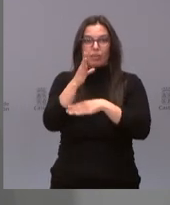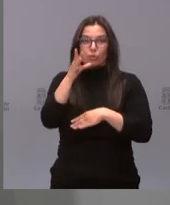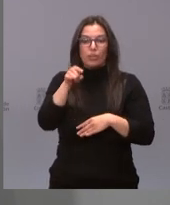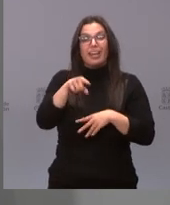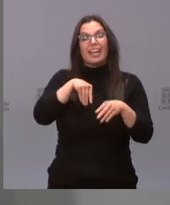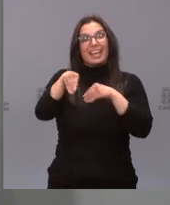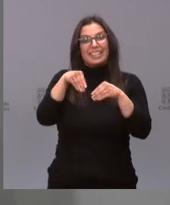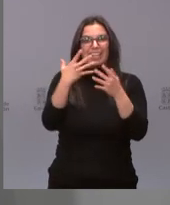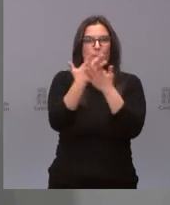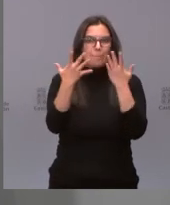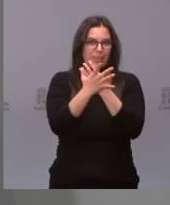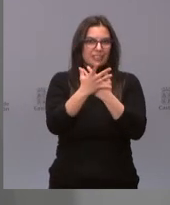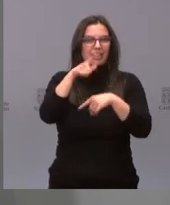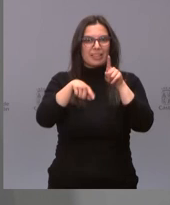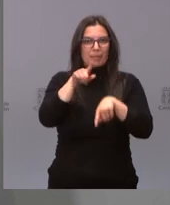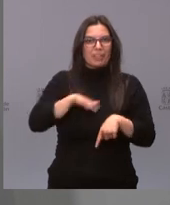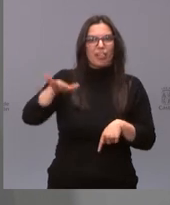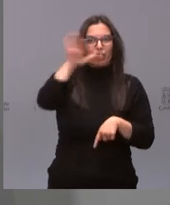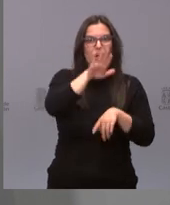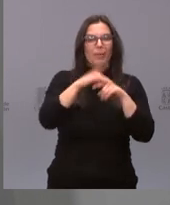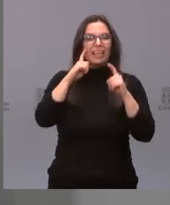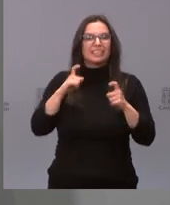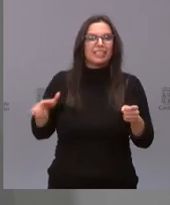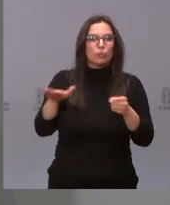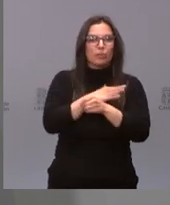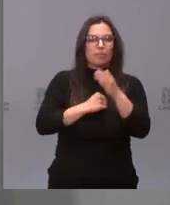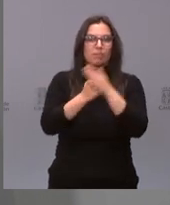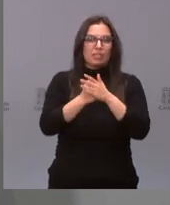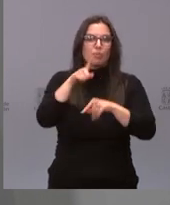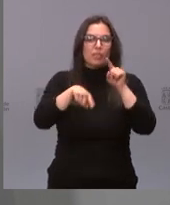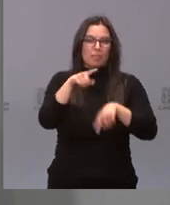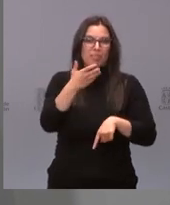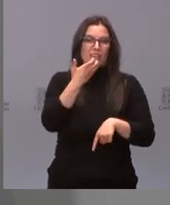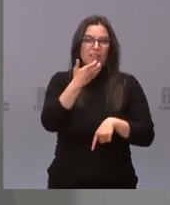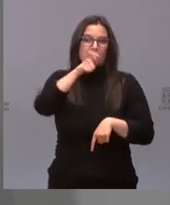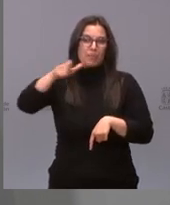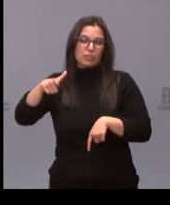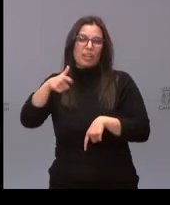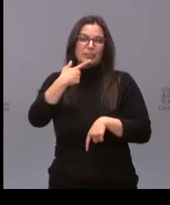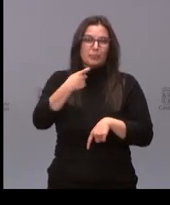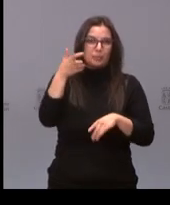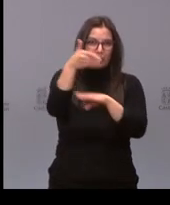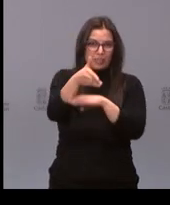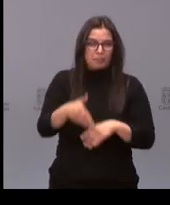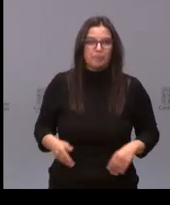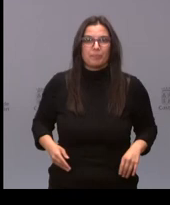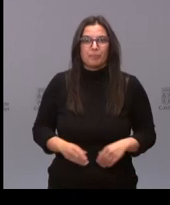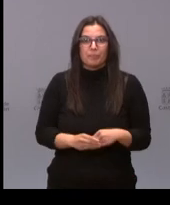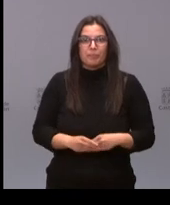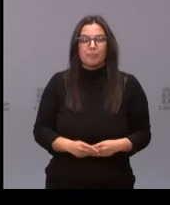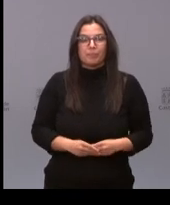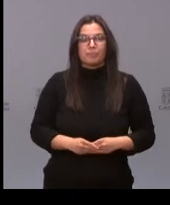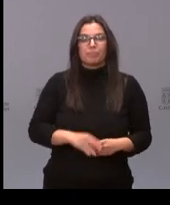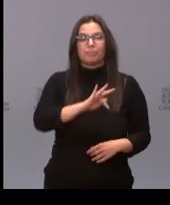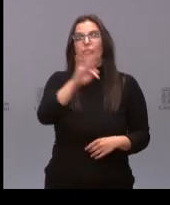estrategia mixta para intentar poder llegar a aquellas personas que pueden tener mayores dificultades. Pues cerramos este